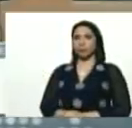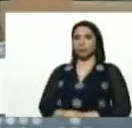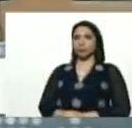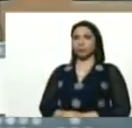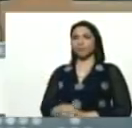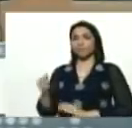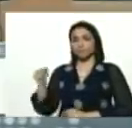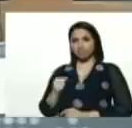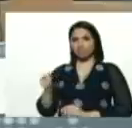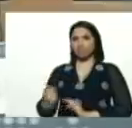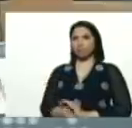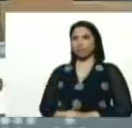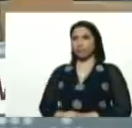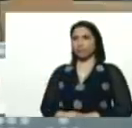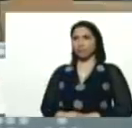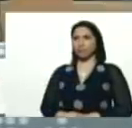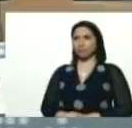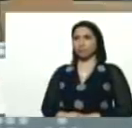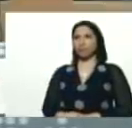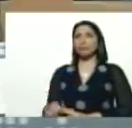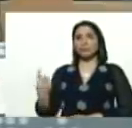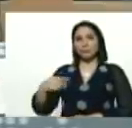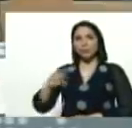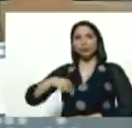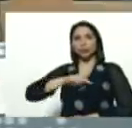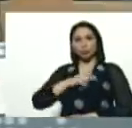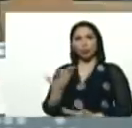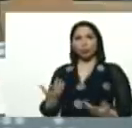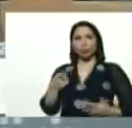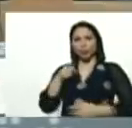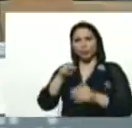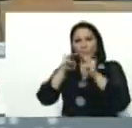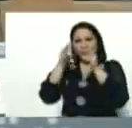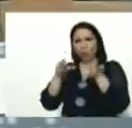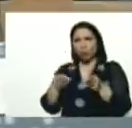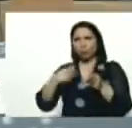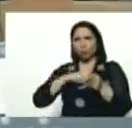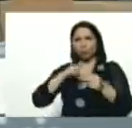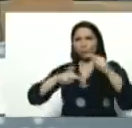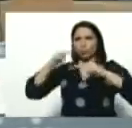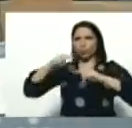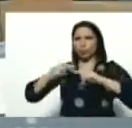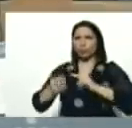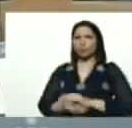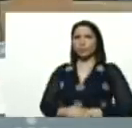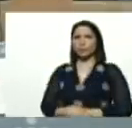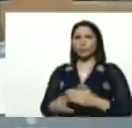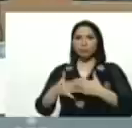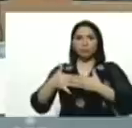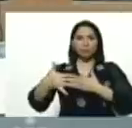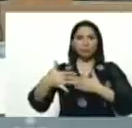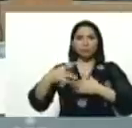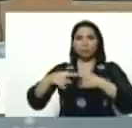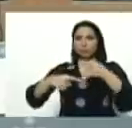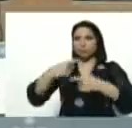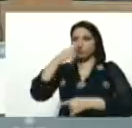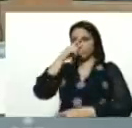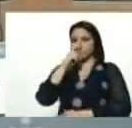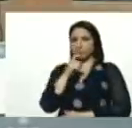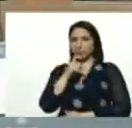así es, así es, y tenemos que nosotros, esa metodología, que hemos construido, durante todos los años, de,